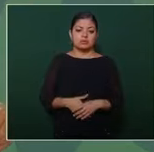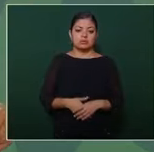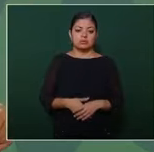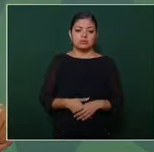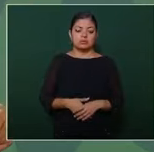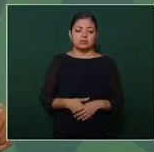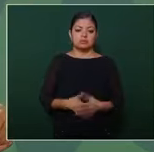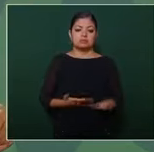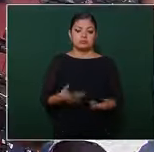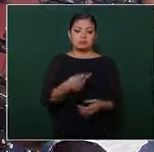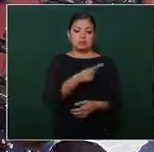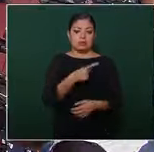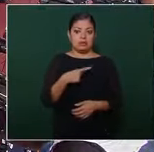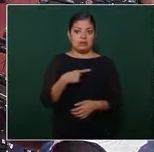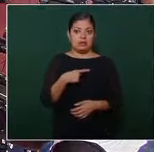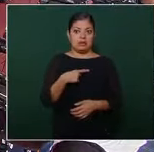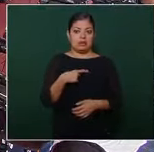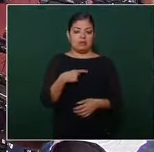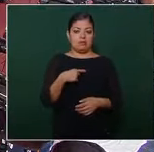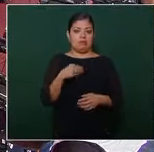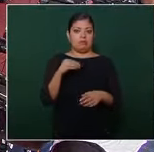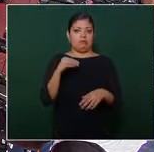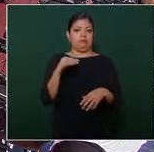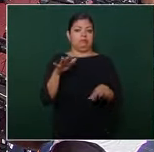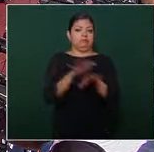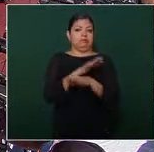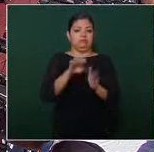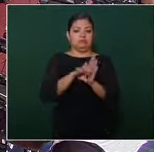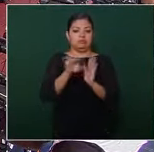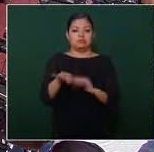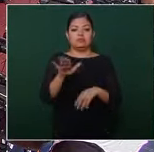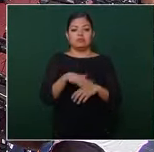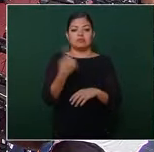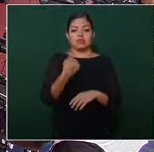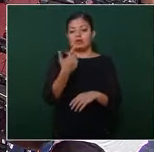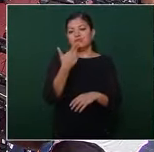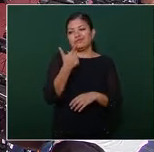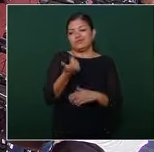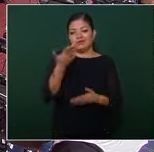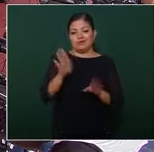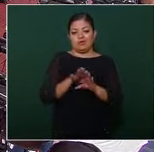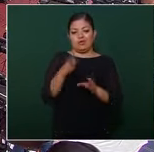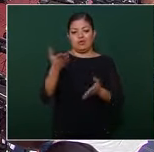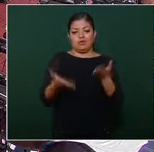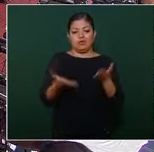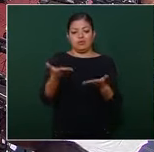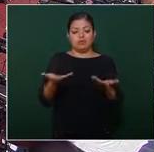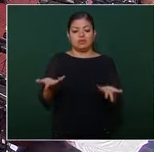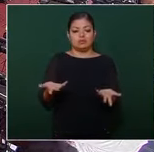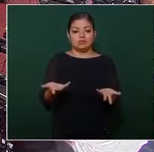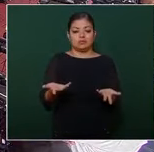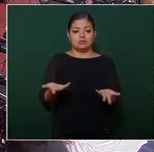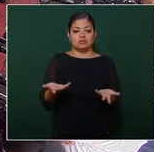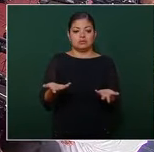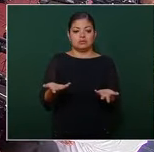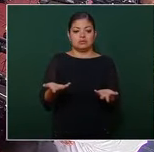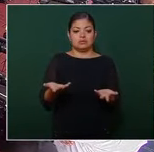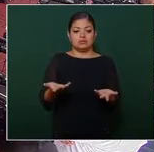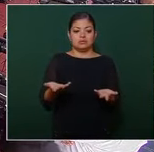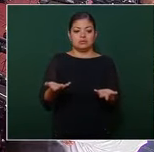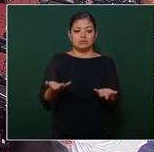debo de cambiar de ejemplo porque no sirve la comparación aquello no